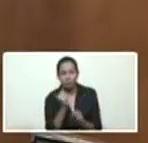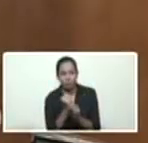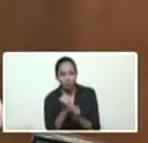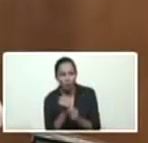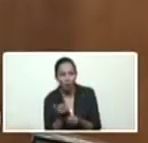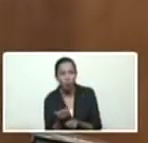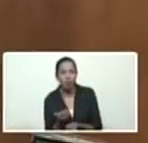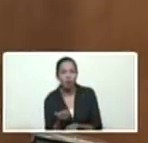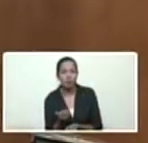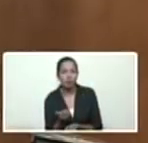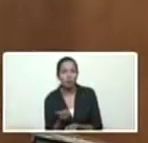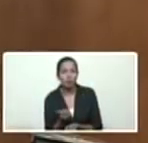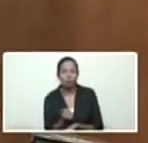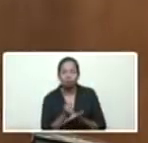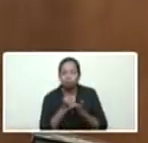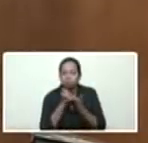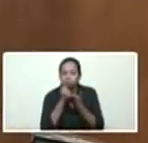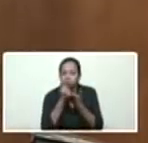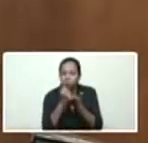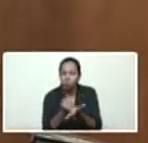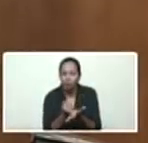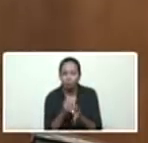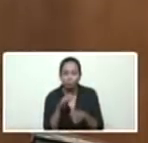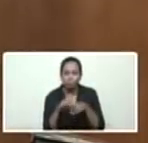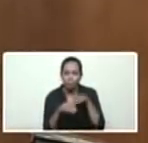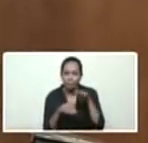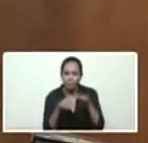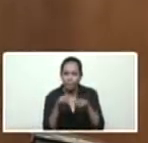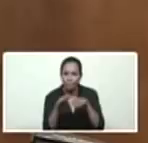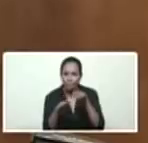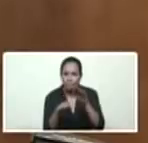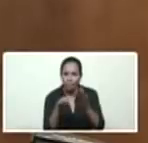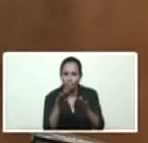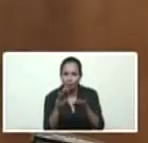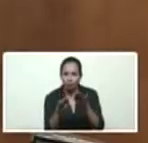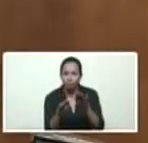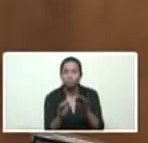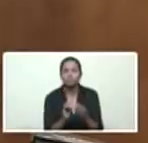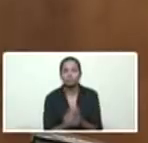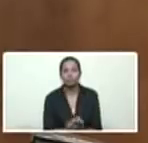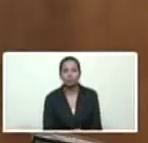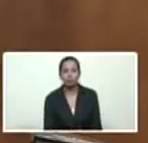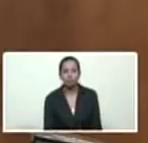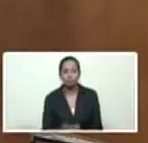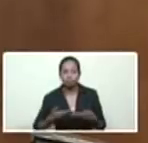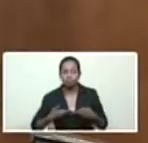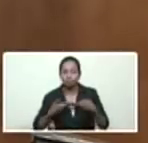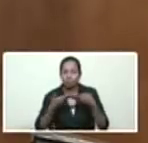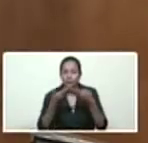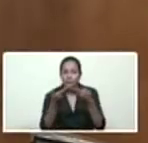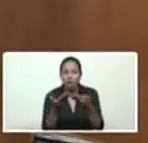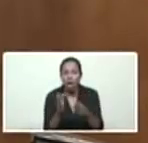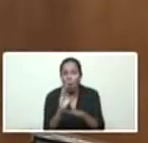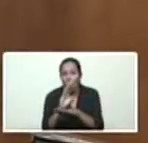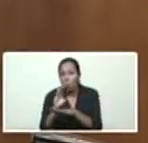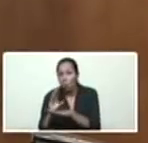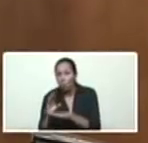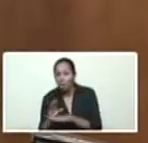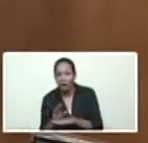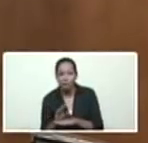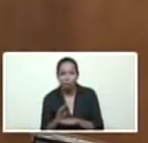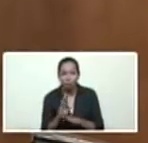para ir blindando cada paso que damos en la generación, para ir blindando y protegiendo a la generación,